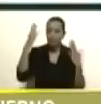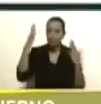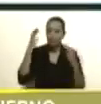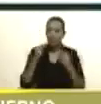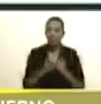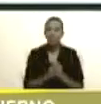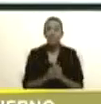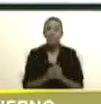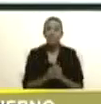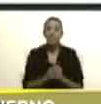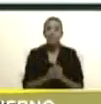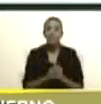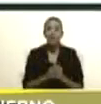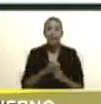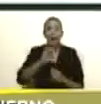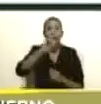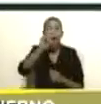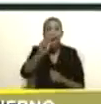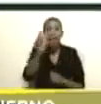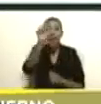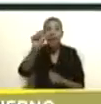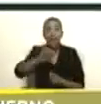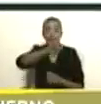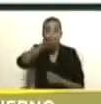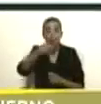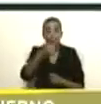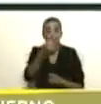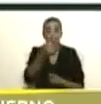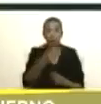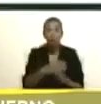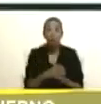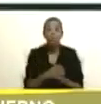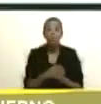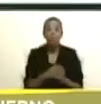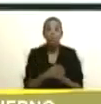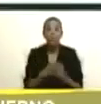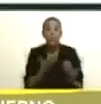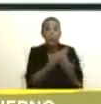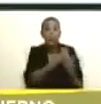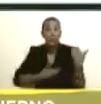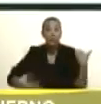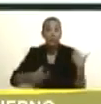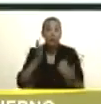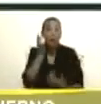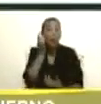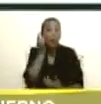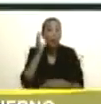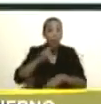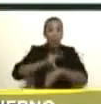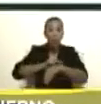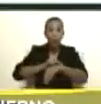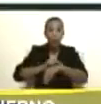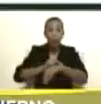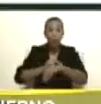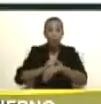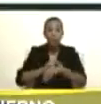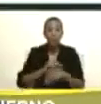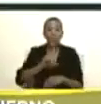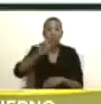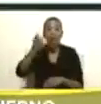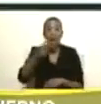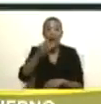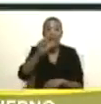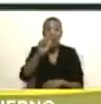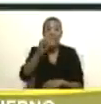al Tribunal Supremo de Justicia y su presidenta la doctora magistrada Gladys